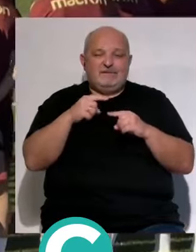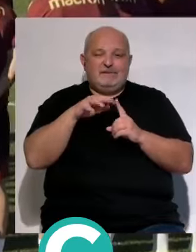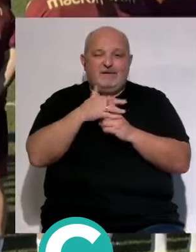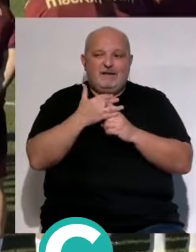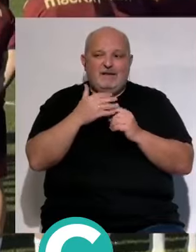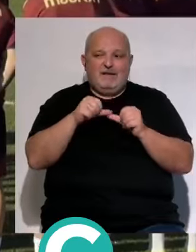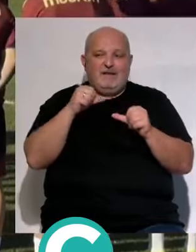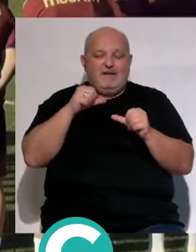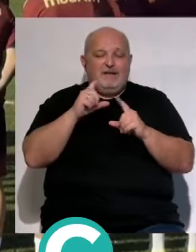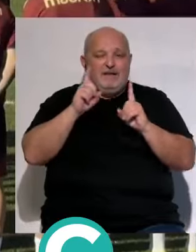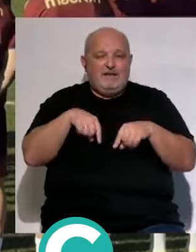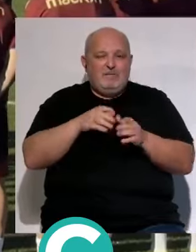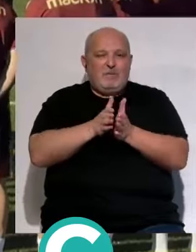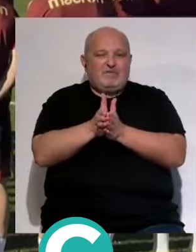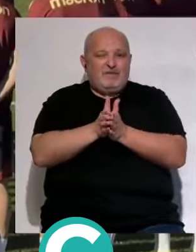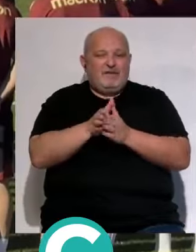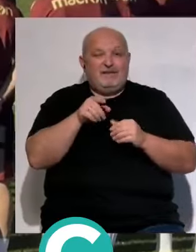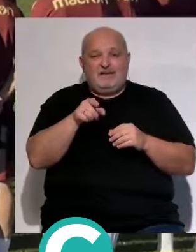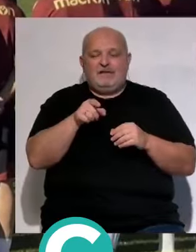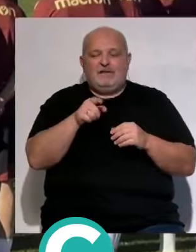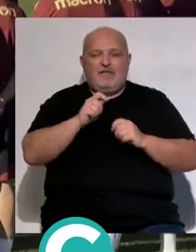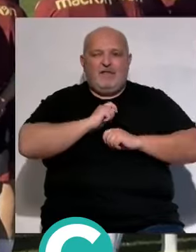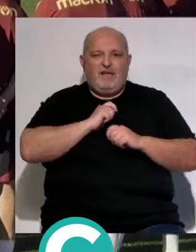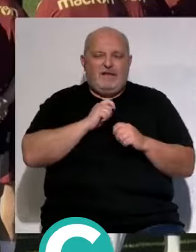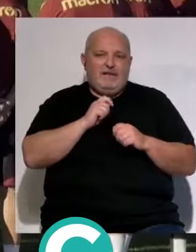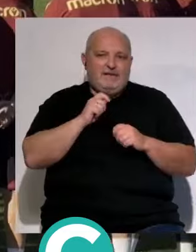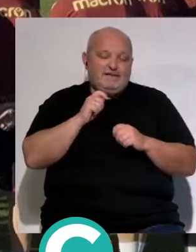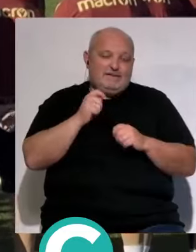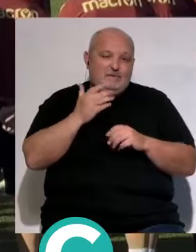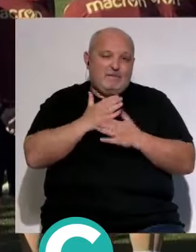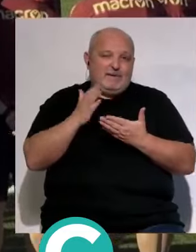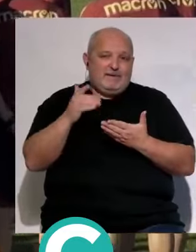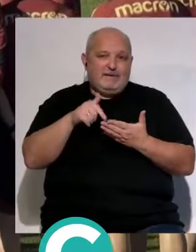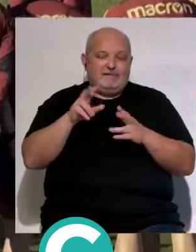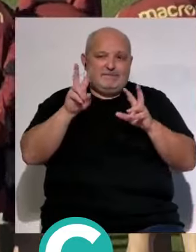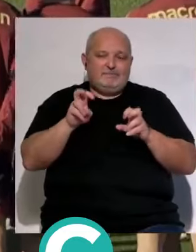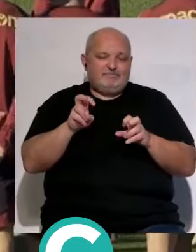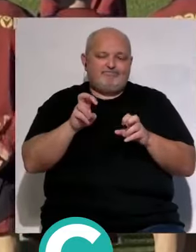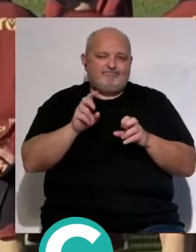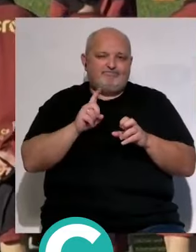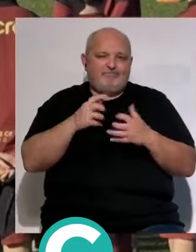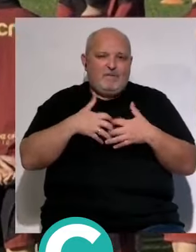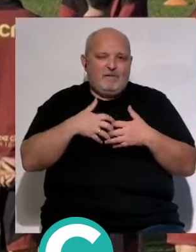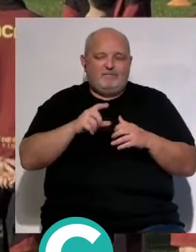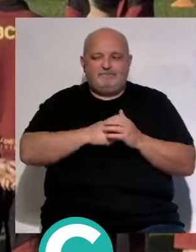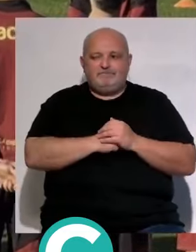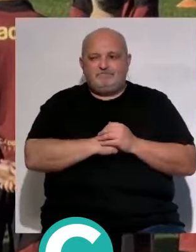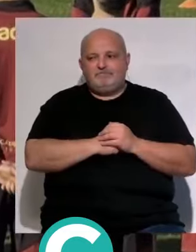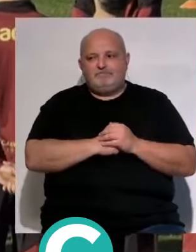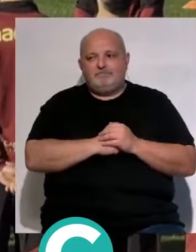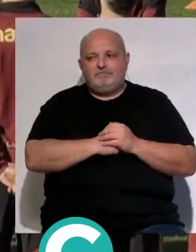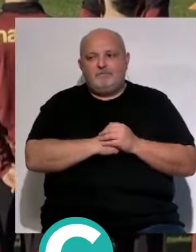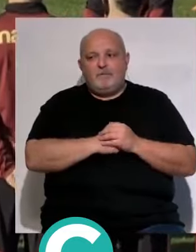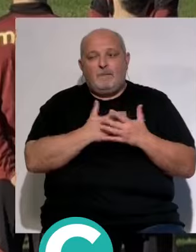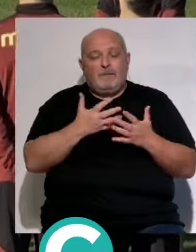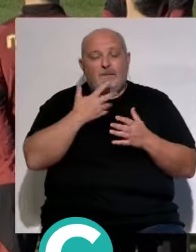situación que estábamos yo creo que también la motivación puede ser vital la verdad es que en esta ocasión pues no ha funcionado lo que sí